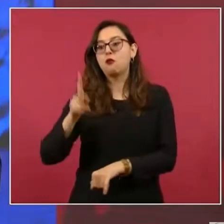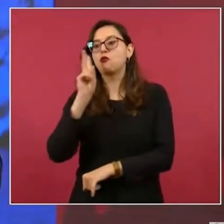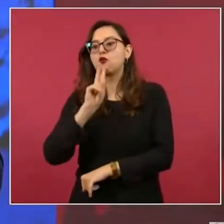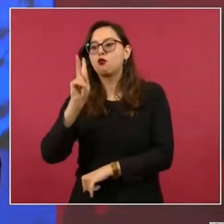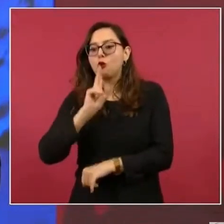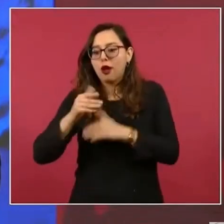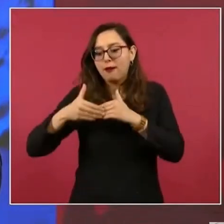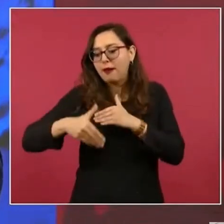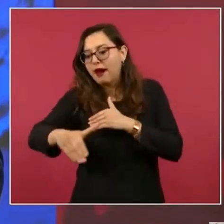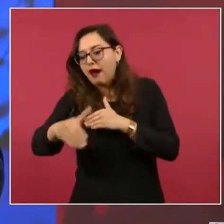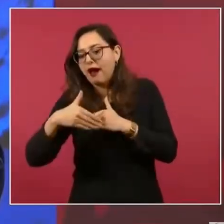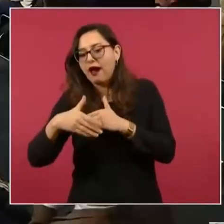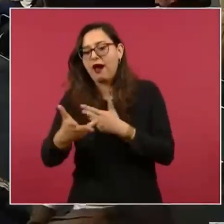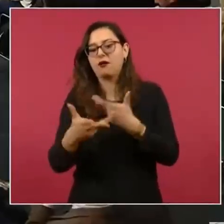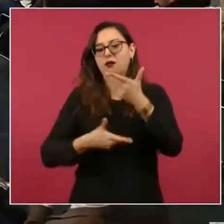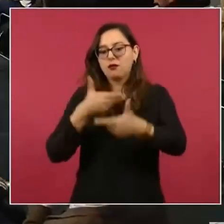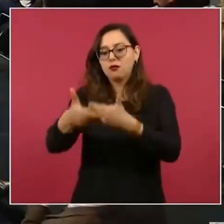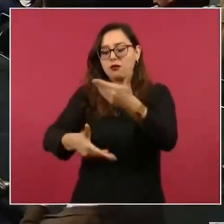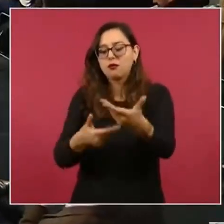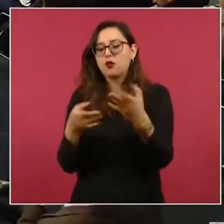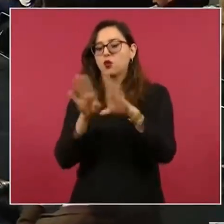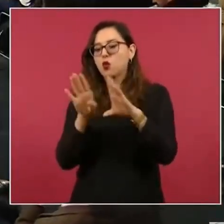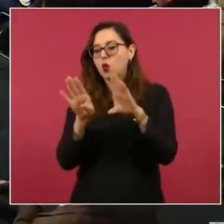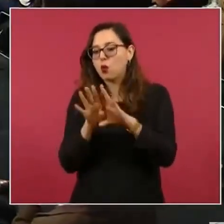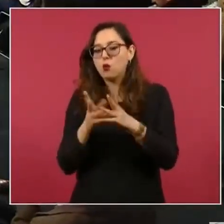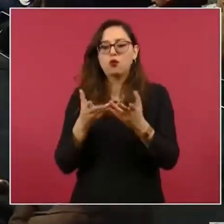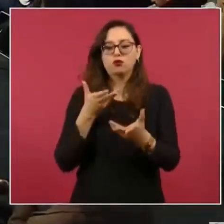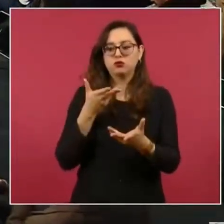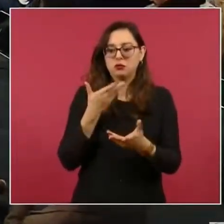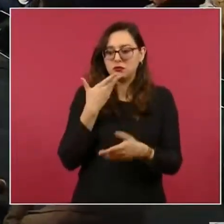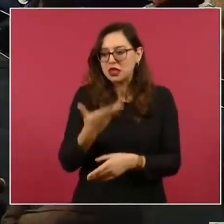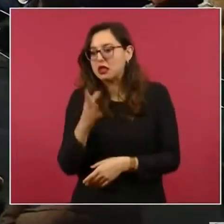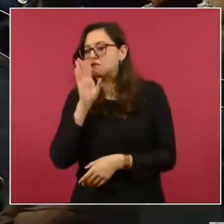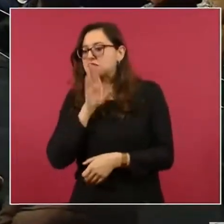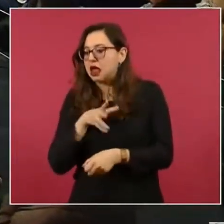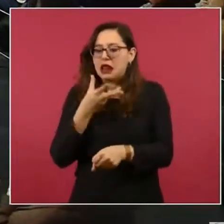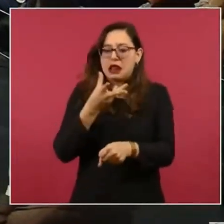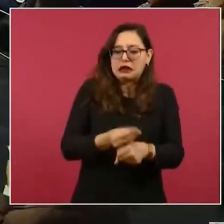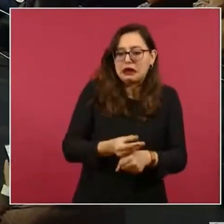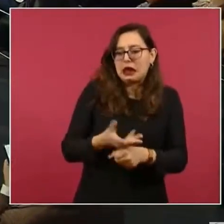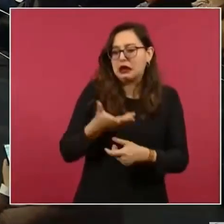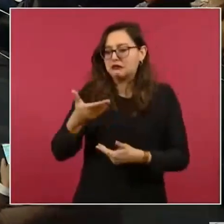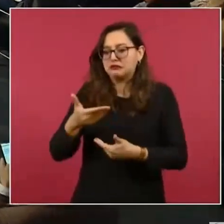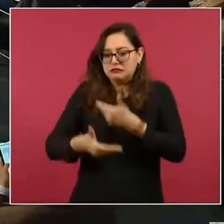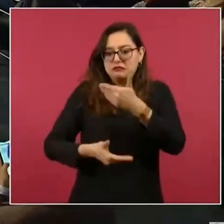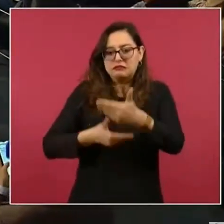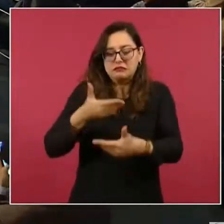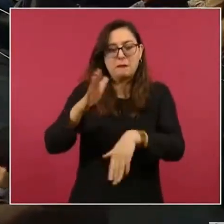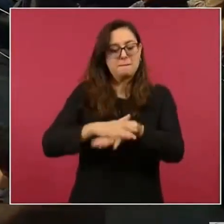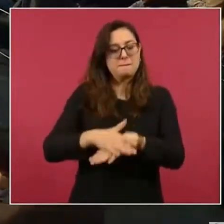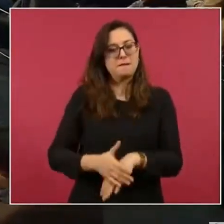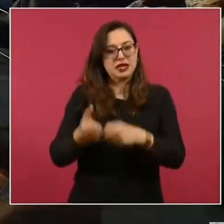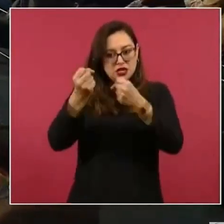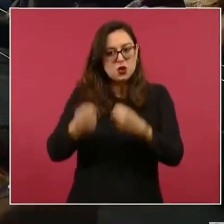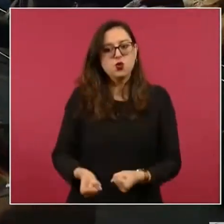el tren. Por ejemplo,